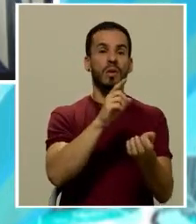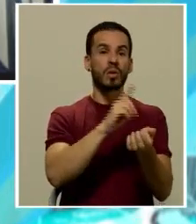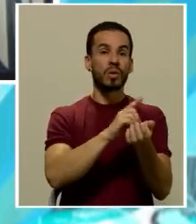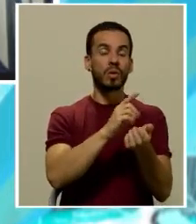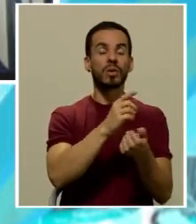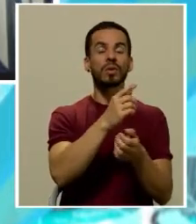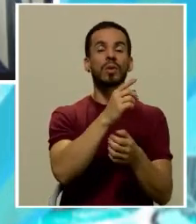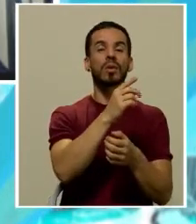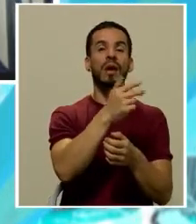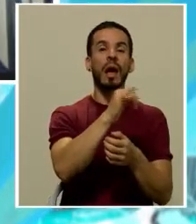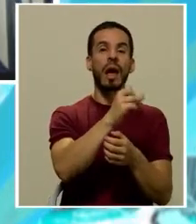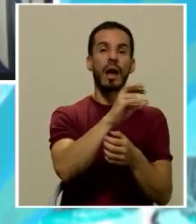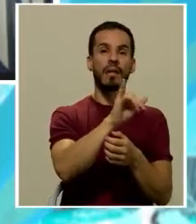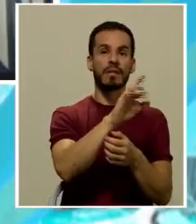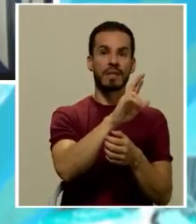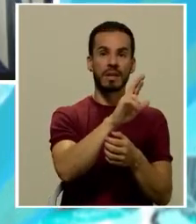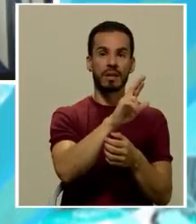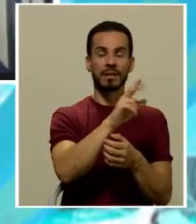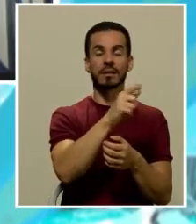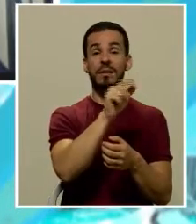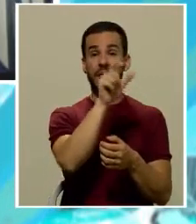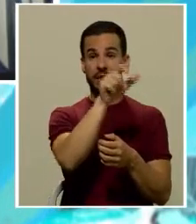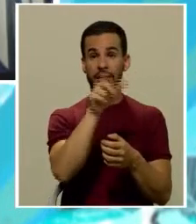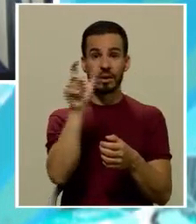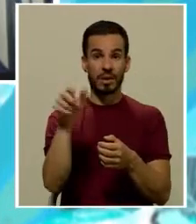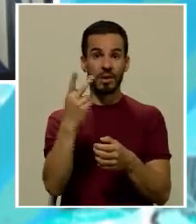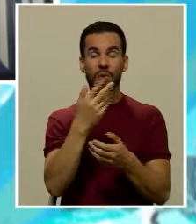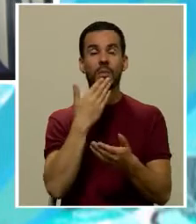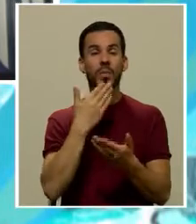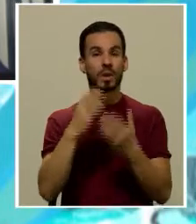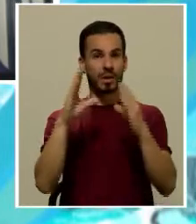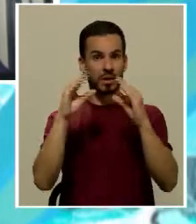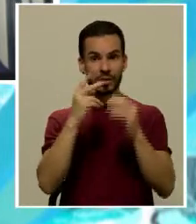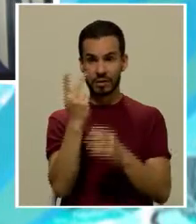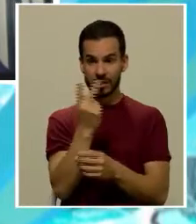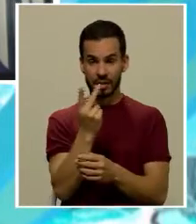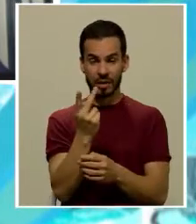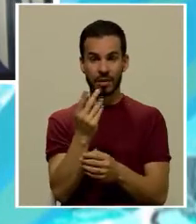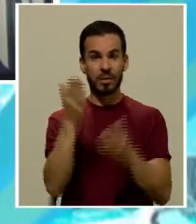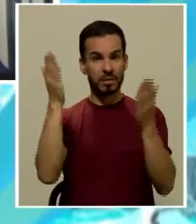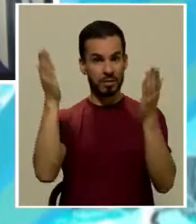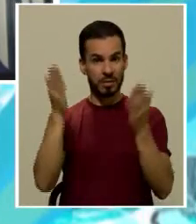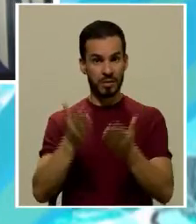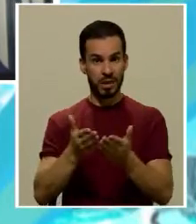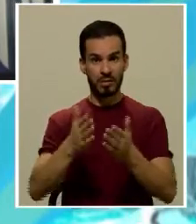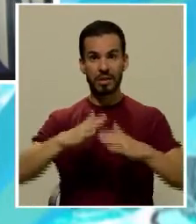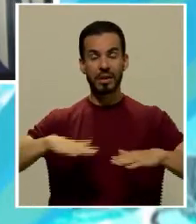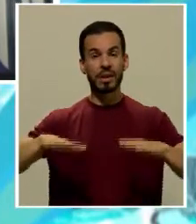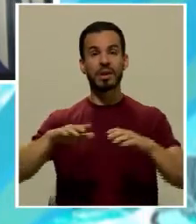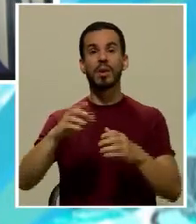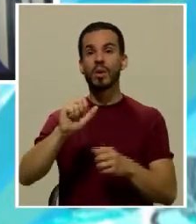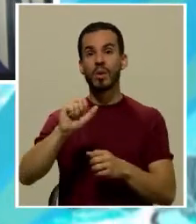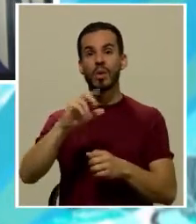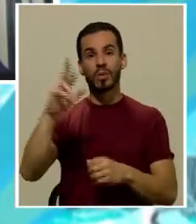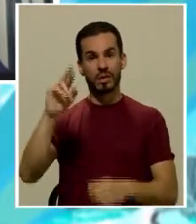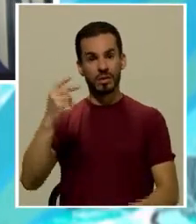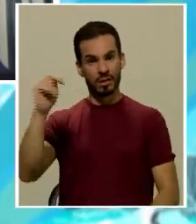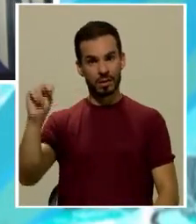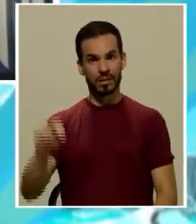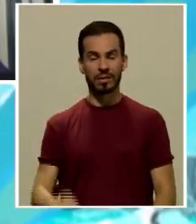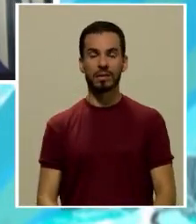Llobet Rodríguez. Buenas noches, don Gustavo y don Javier. Bienvenidos al set de Costa Rica Noticias.